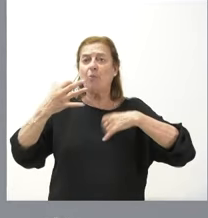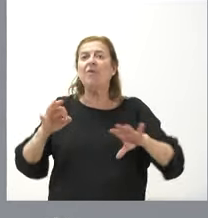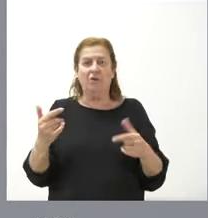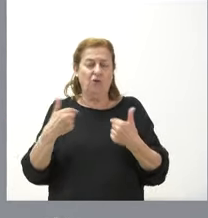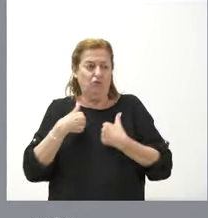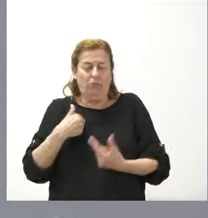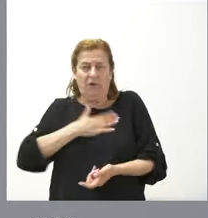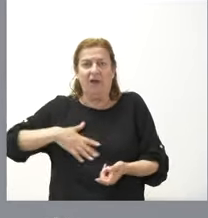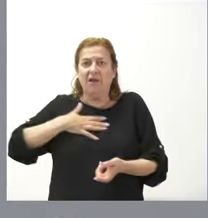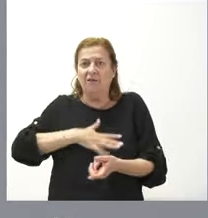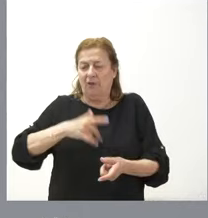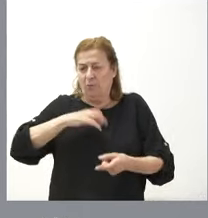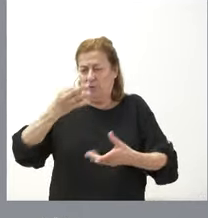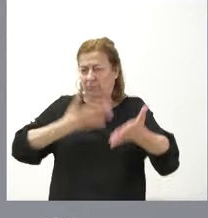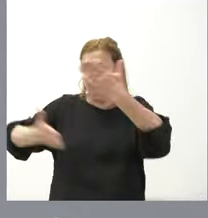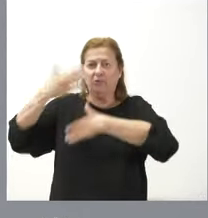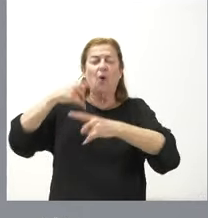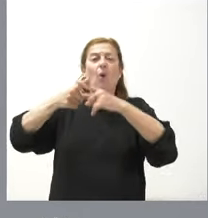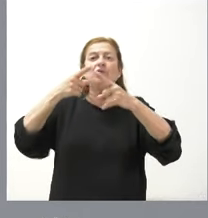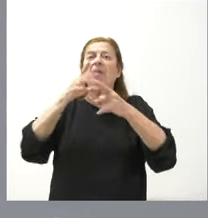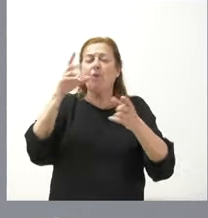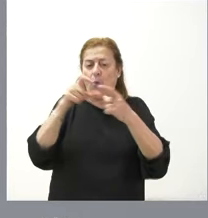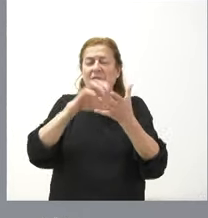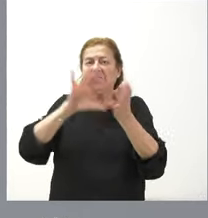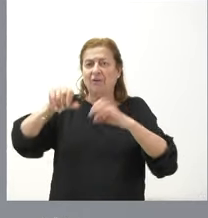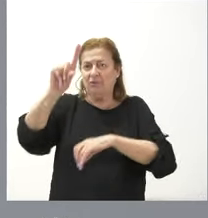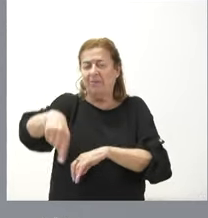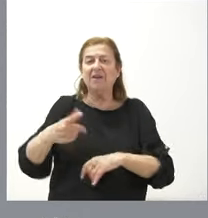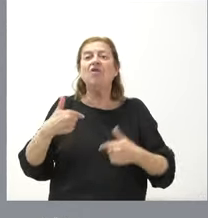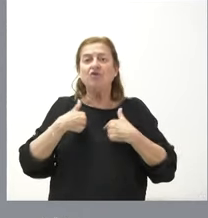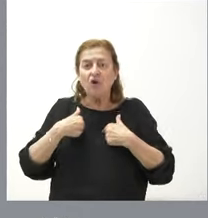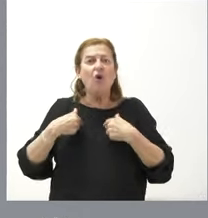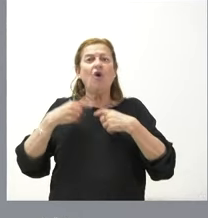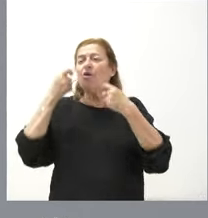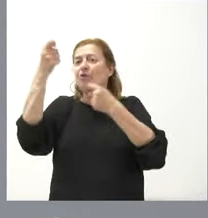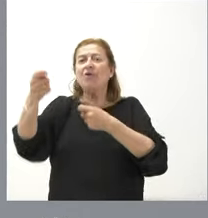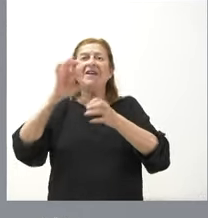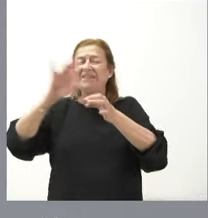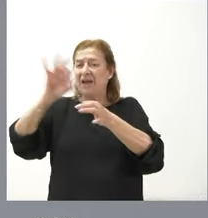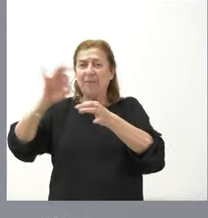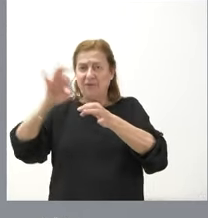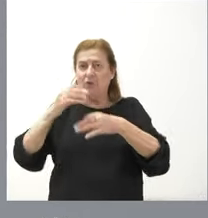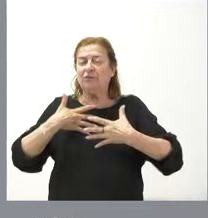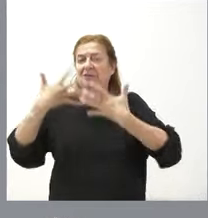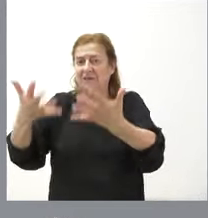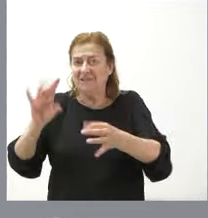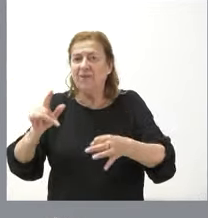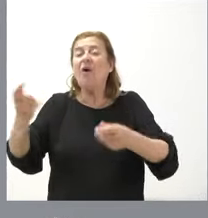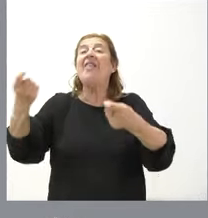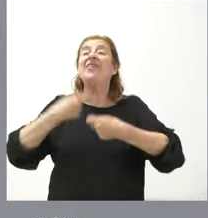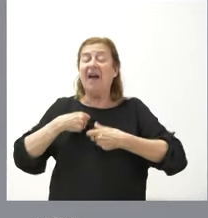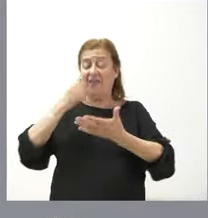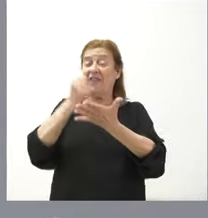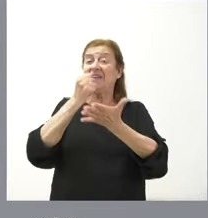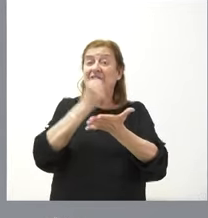encantados de que pueda ser utilizado por la Junta de Castilla y León nosotros ponemos a disposición el servicio pero quien da el certificado de esa